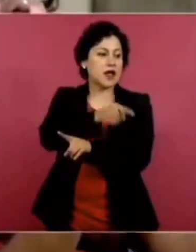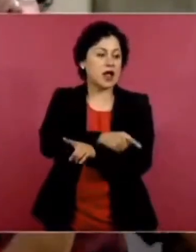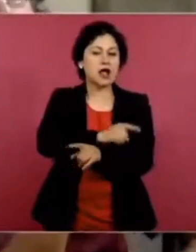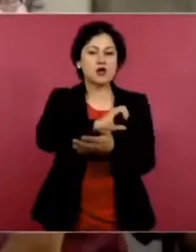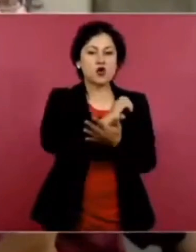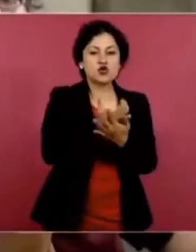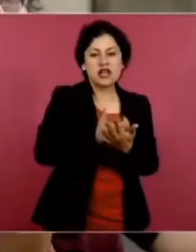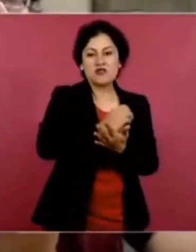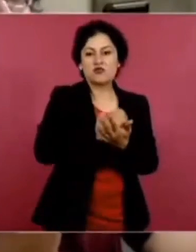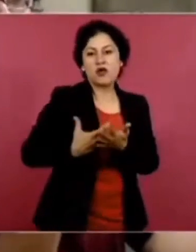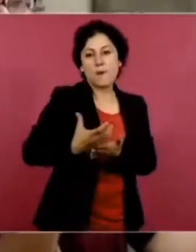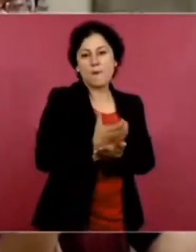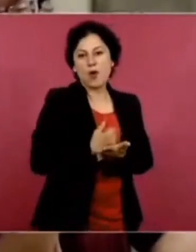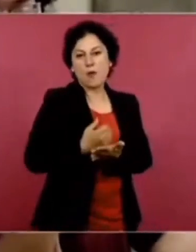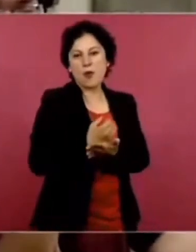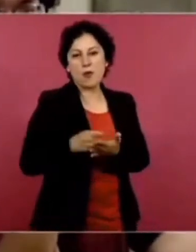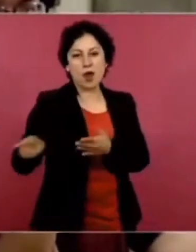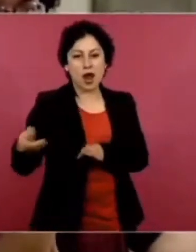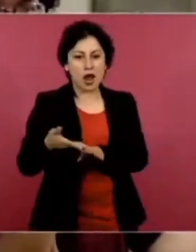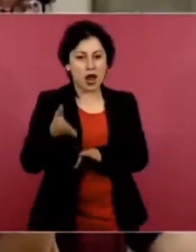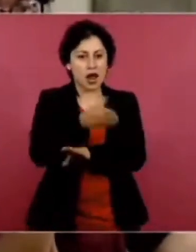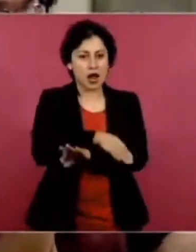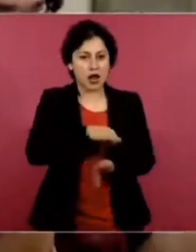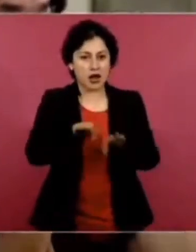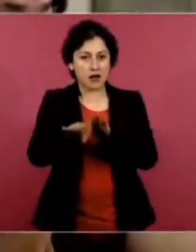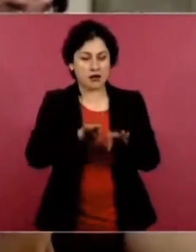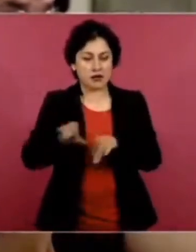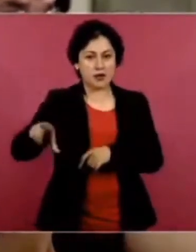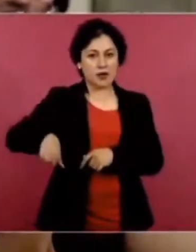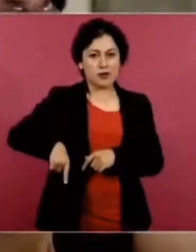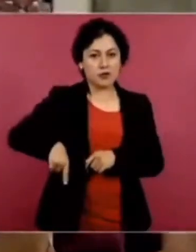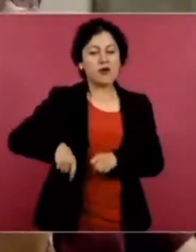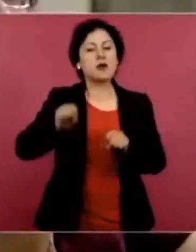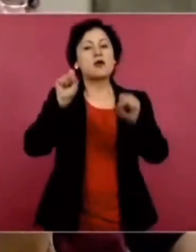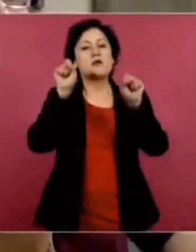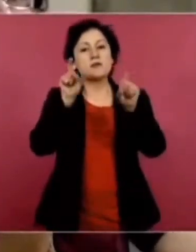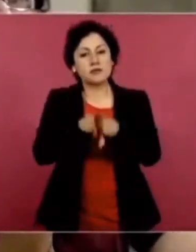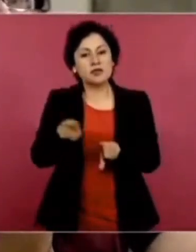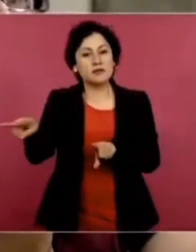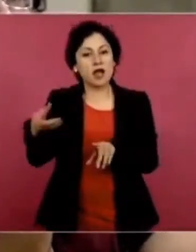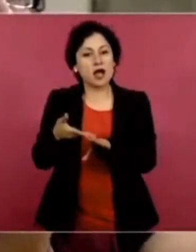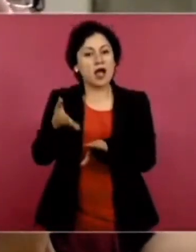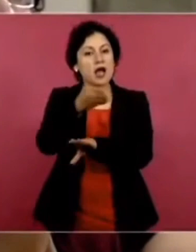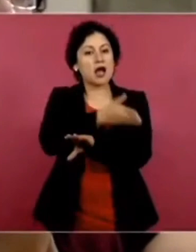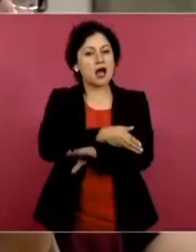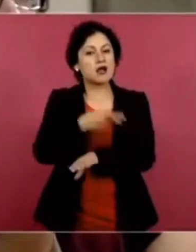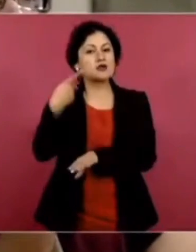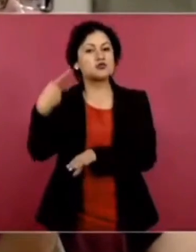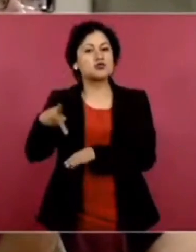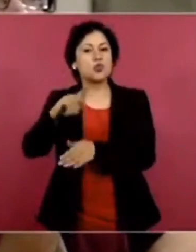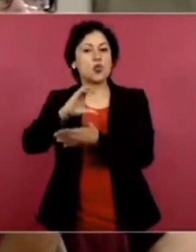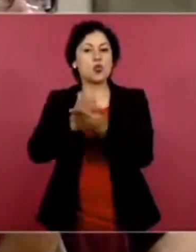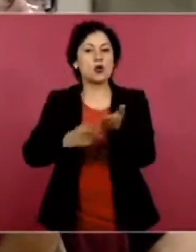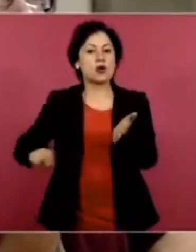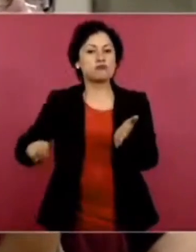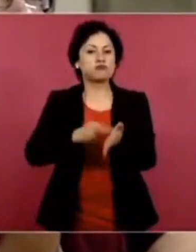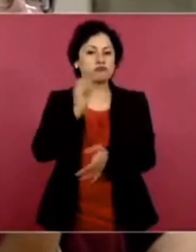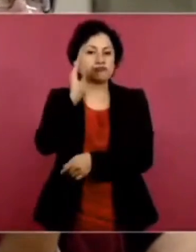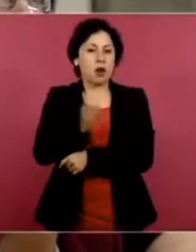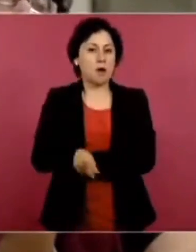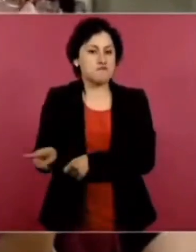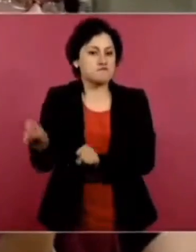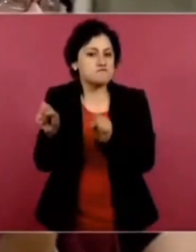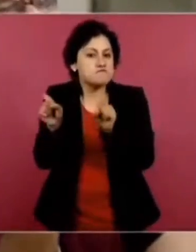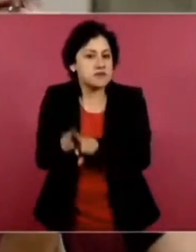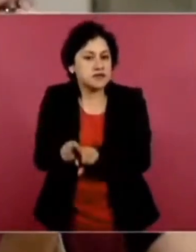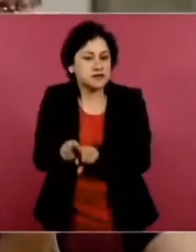pública y también que vive en una construcción irregular que ella misma autorizó cuando fue funcionaria y ahora pues está